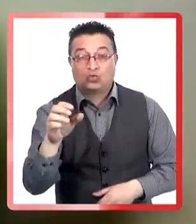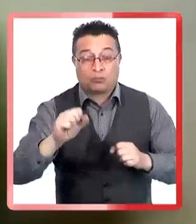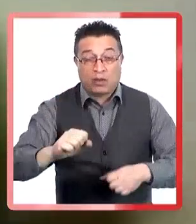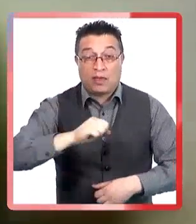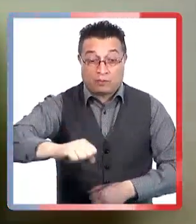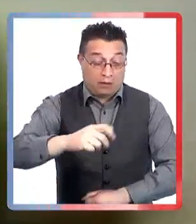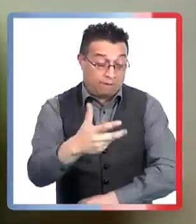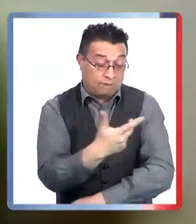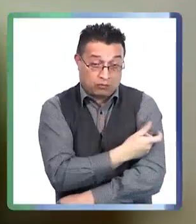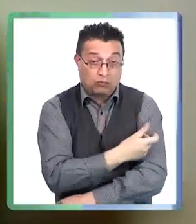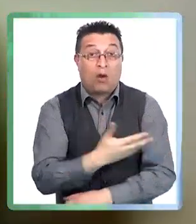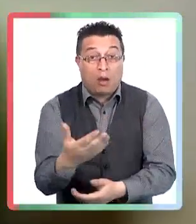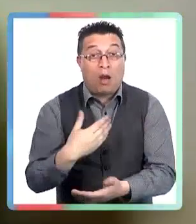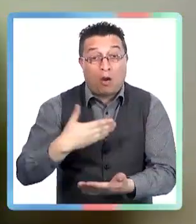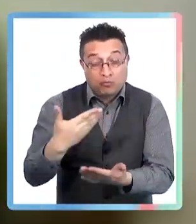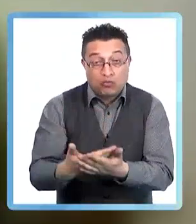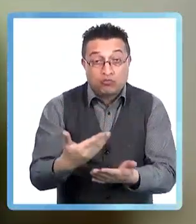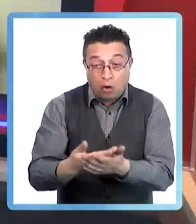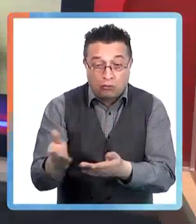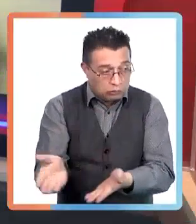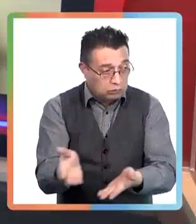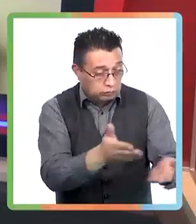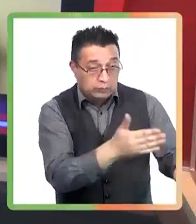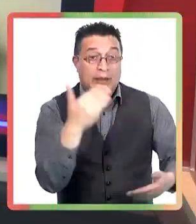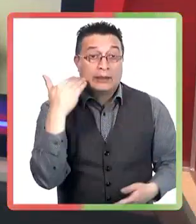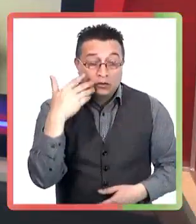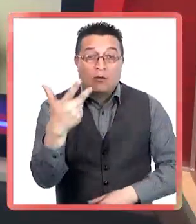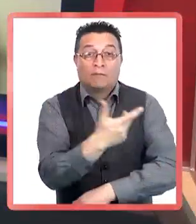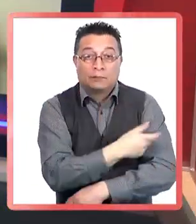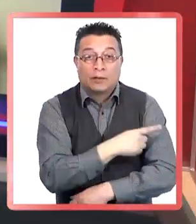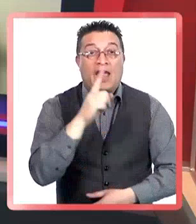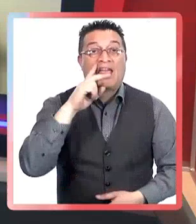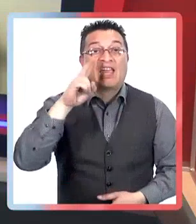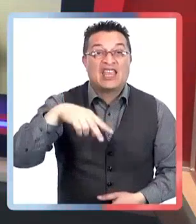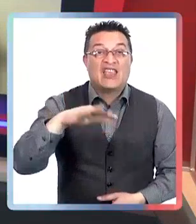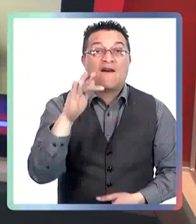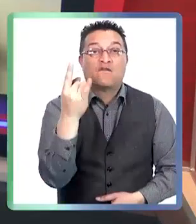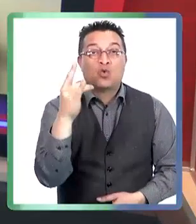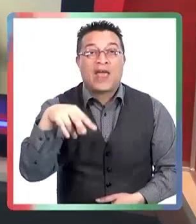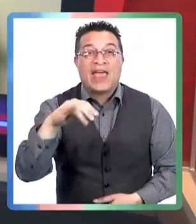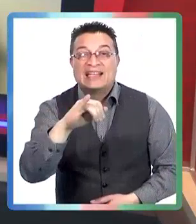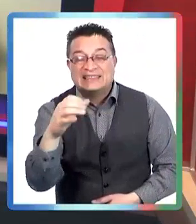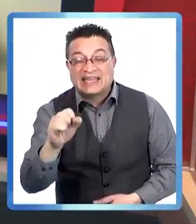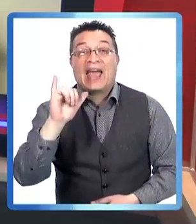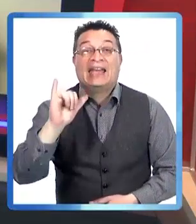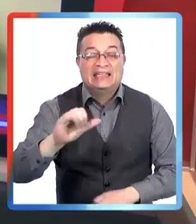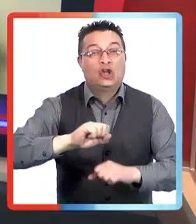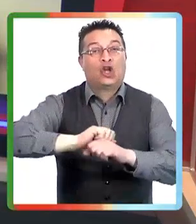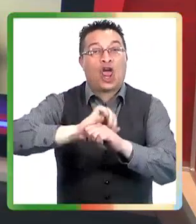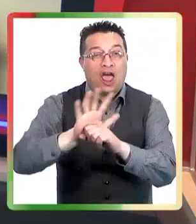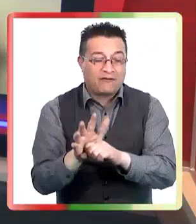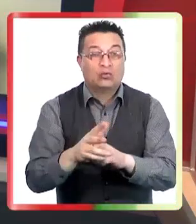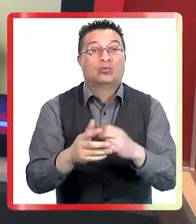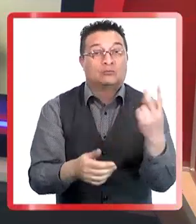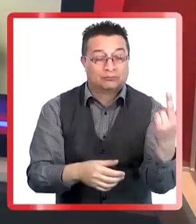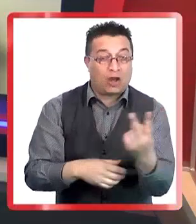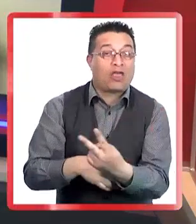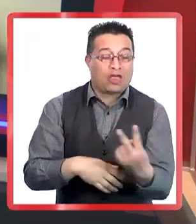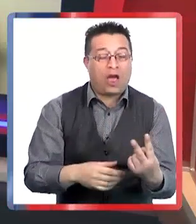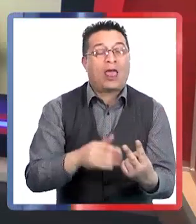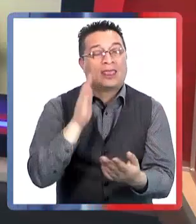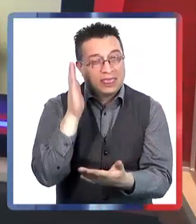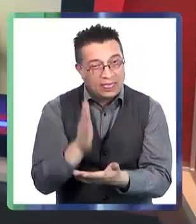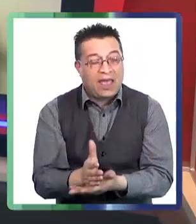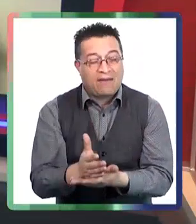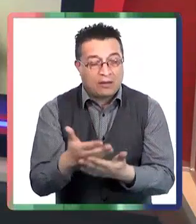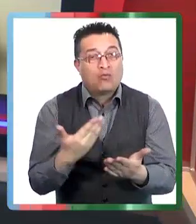contra esos dos, aprovechémoslo de todas maneras. Desde luego que sí. Quiero volver atrás con un aspecto que me parece muy relevante. Yo creo que